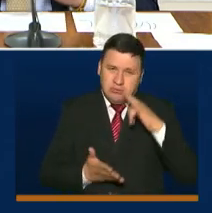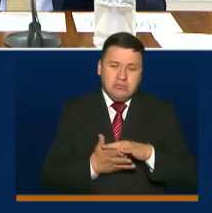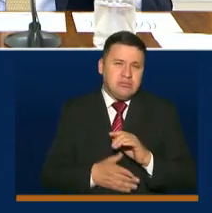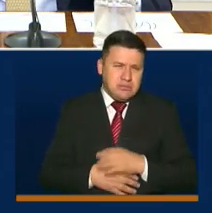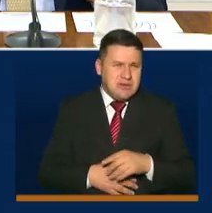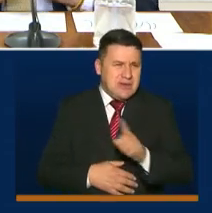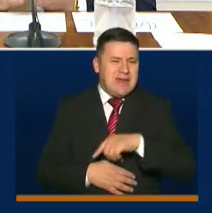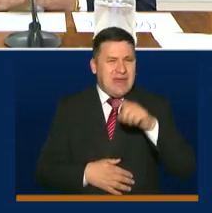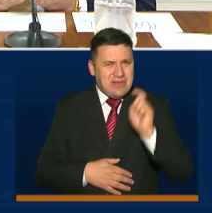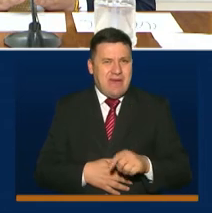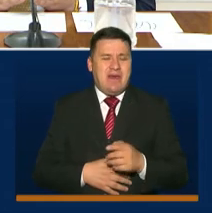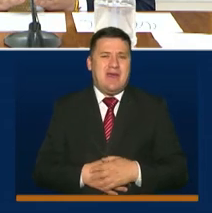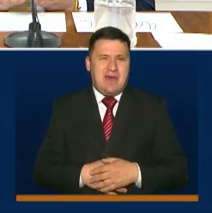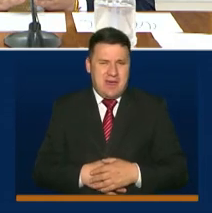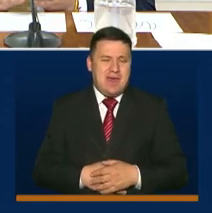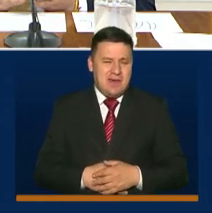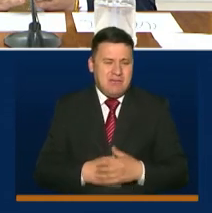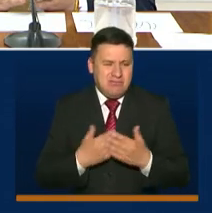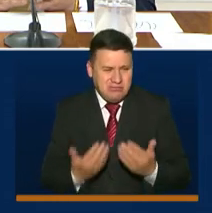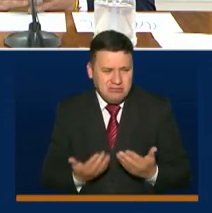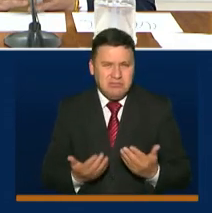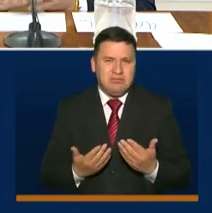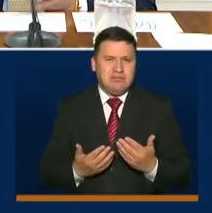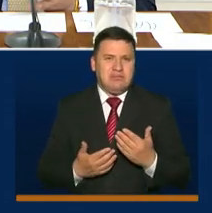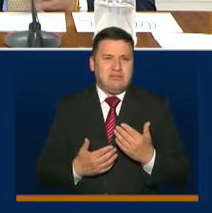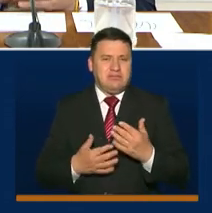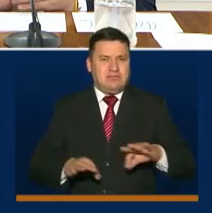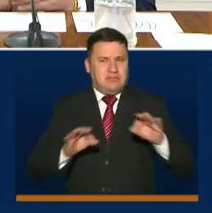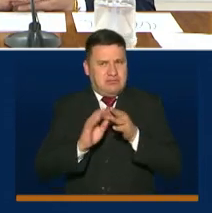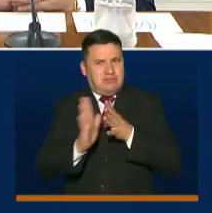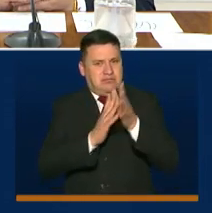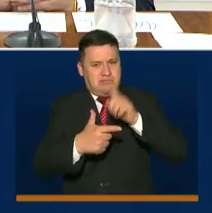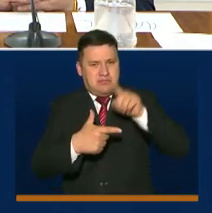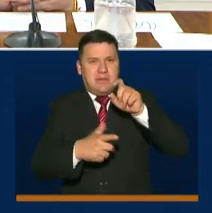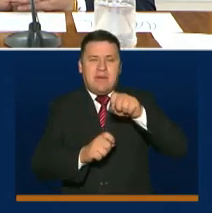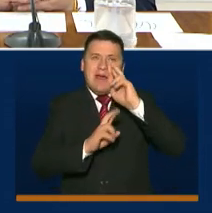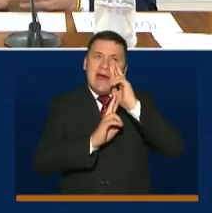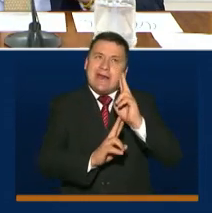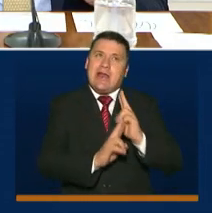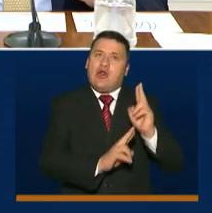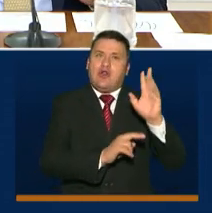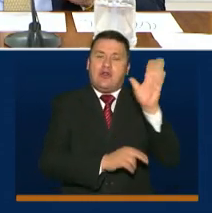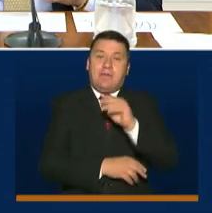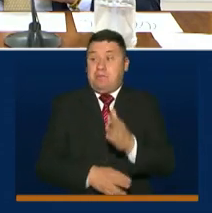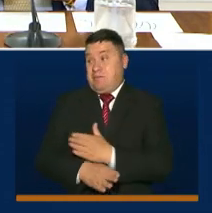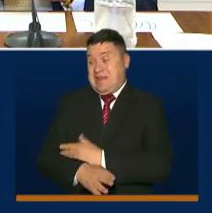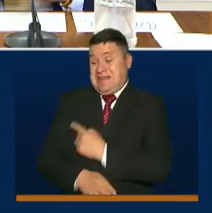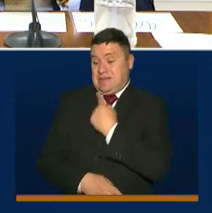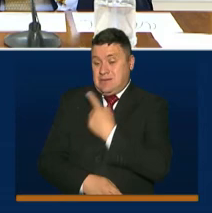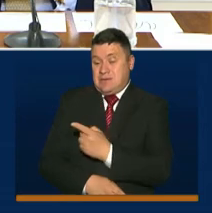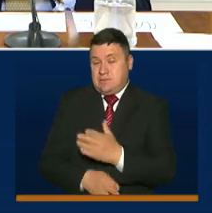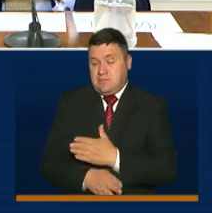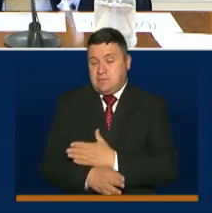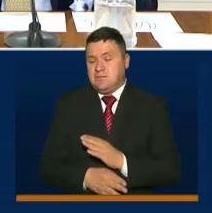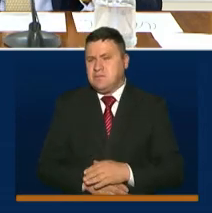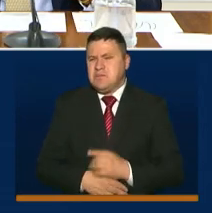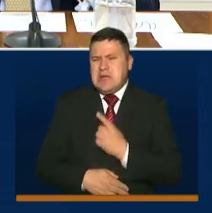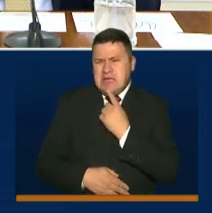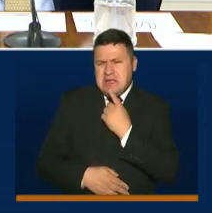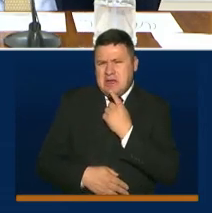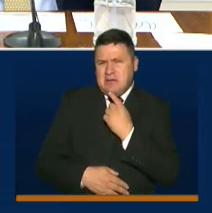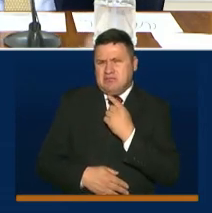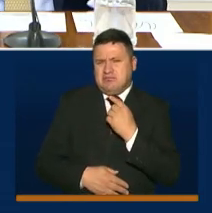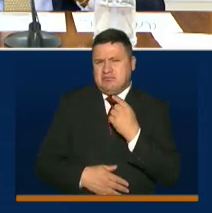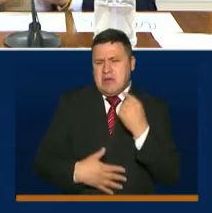deberíamos hacer ese balance, haciéndoles a ellos un reconocimiento. Antes de que usted haga, digamos, ese